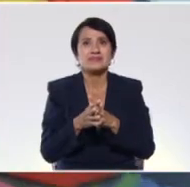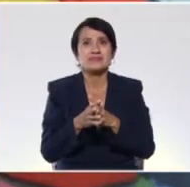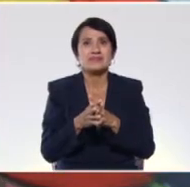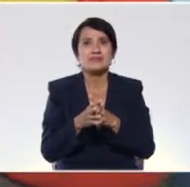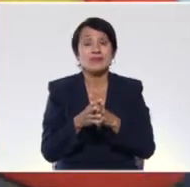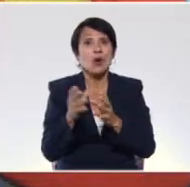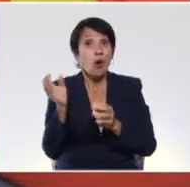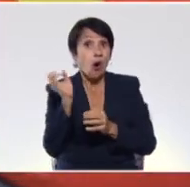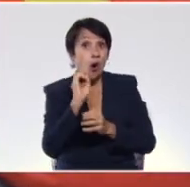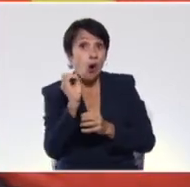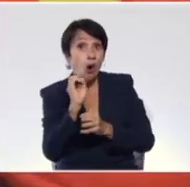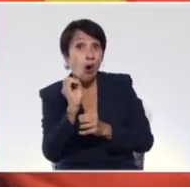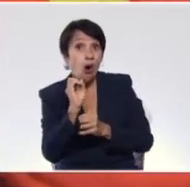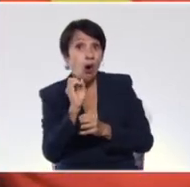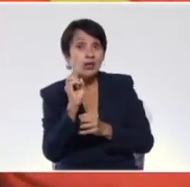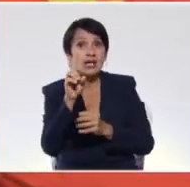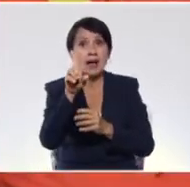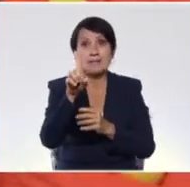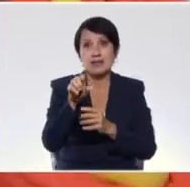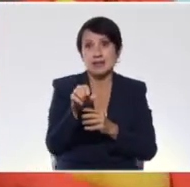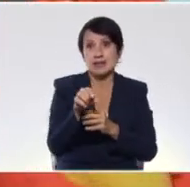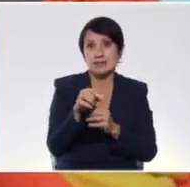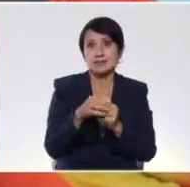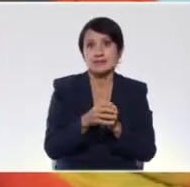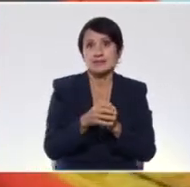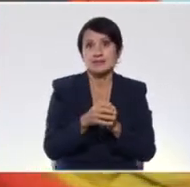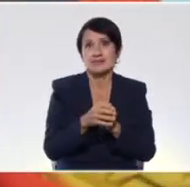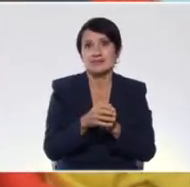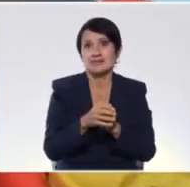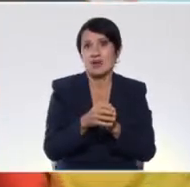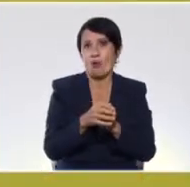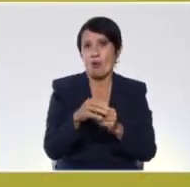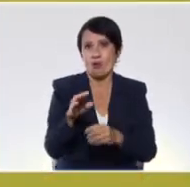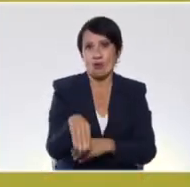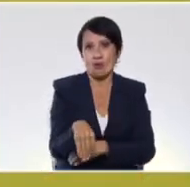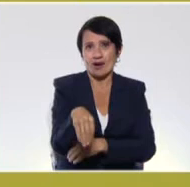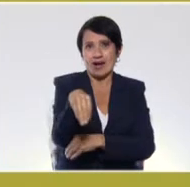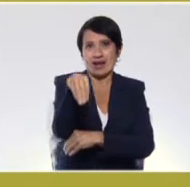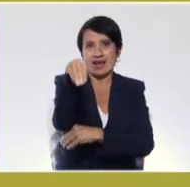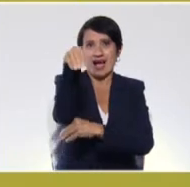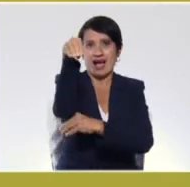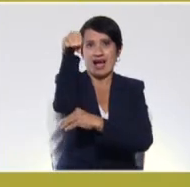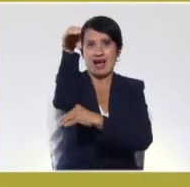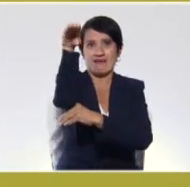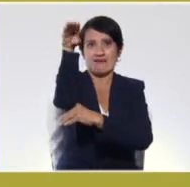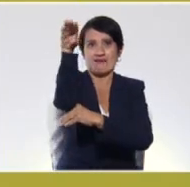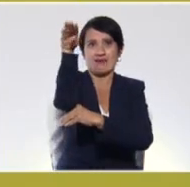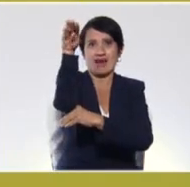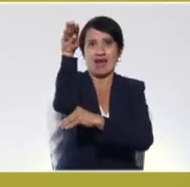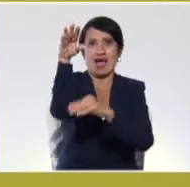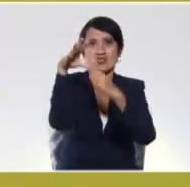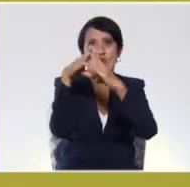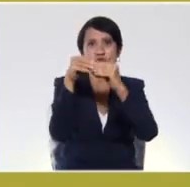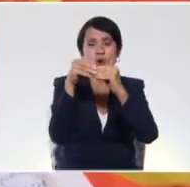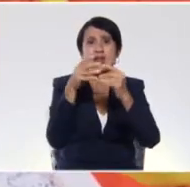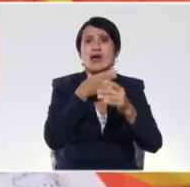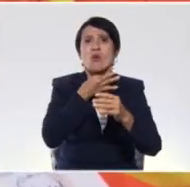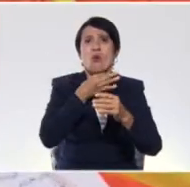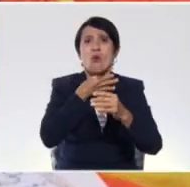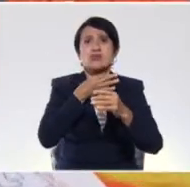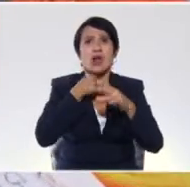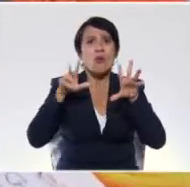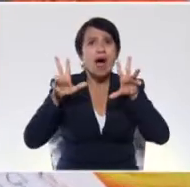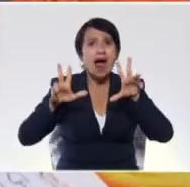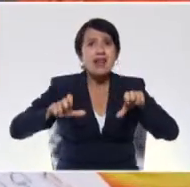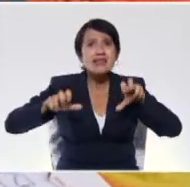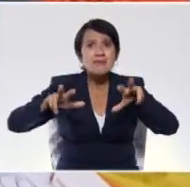O también una jirafa. A nuestros niños y niñas les encantan los animales.